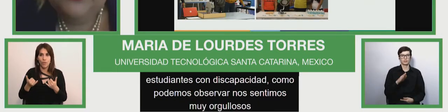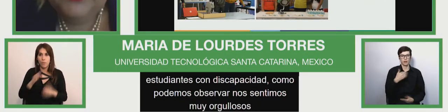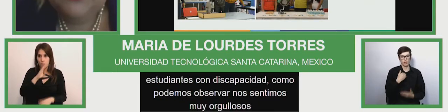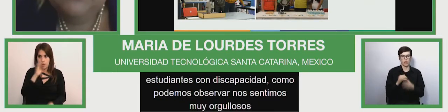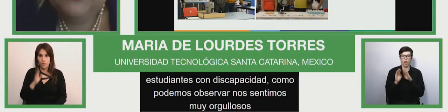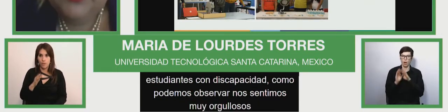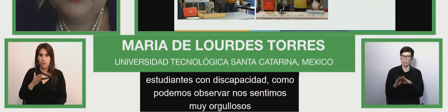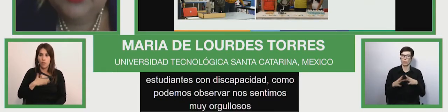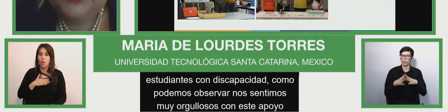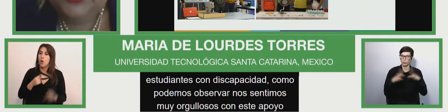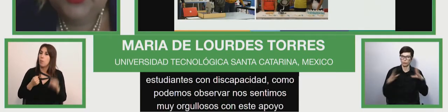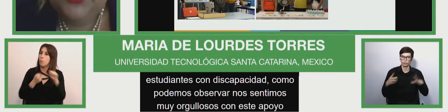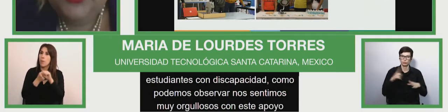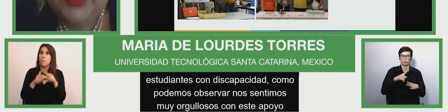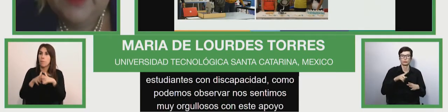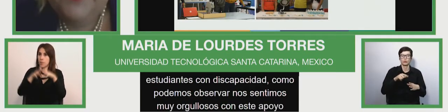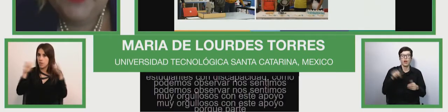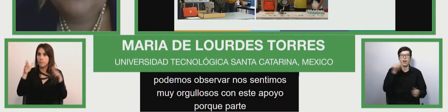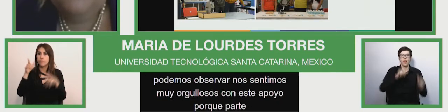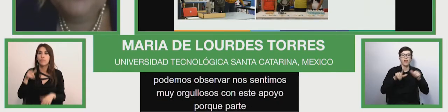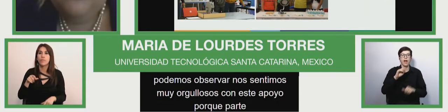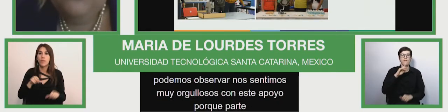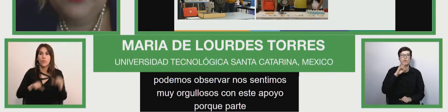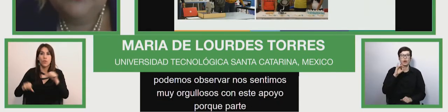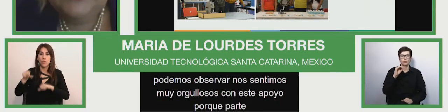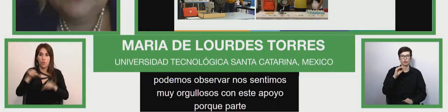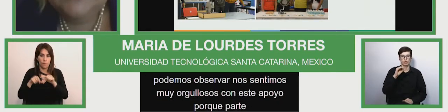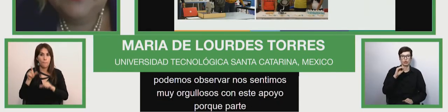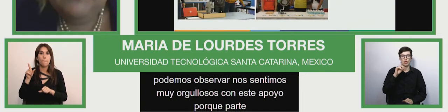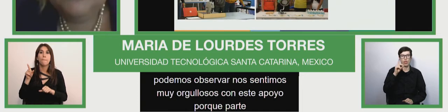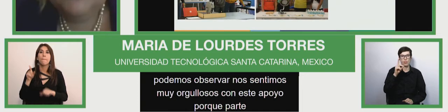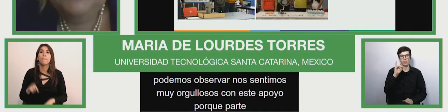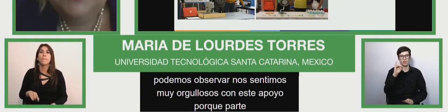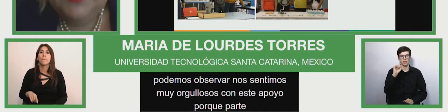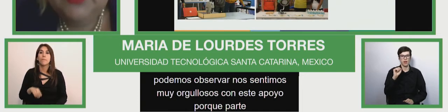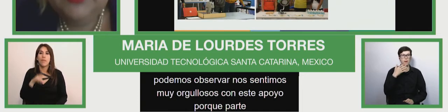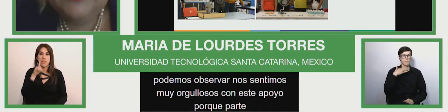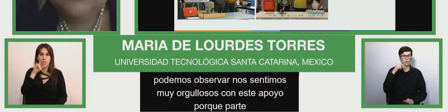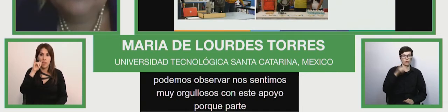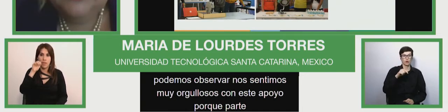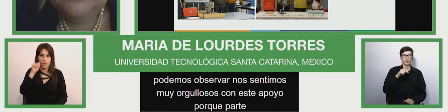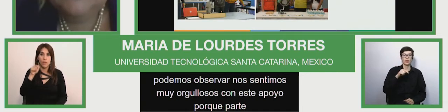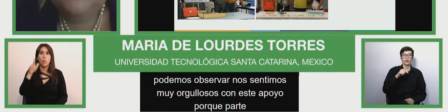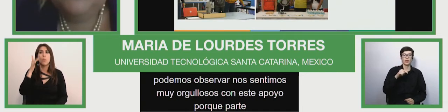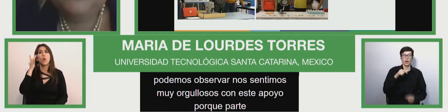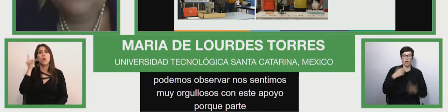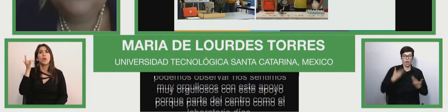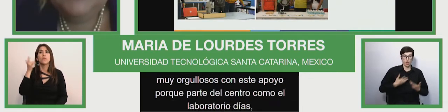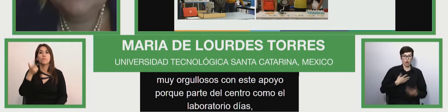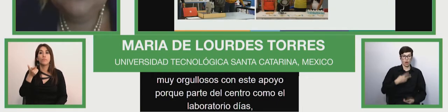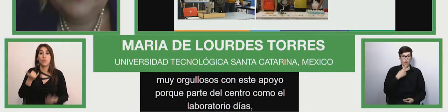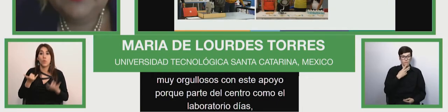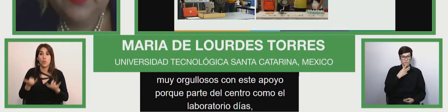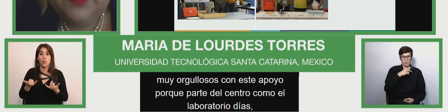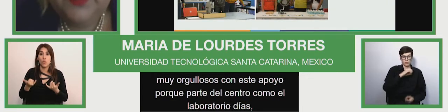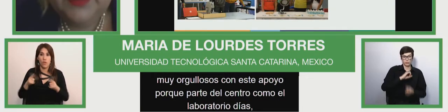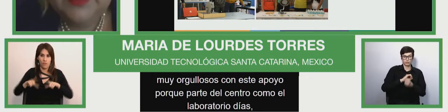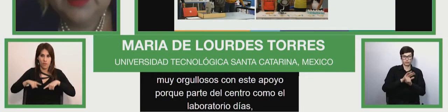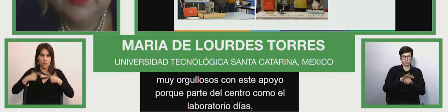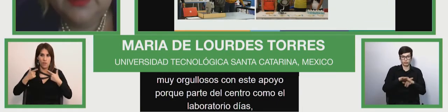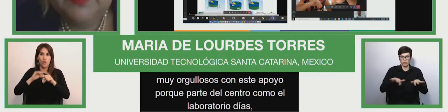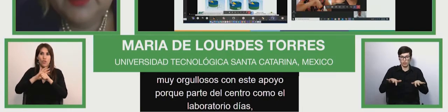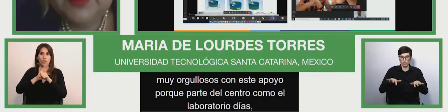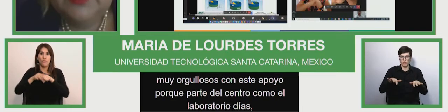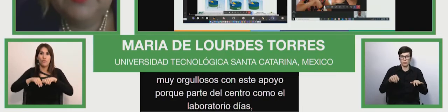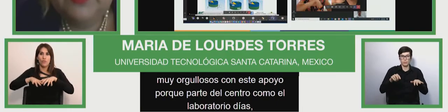del Centro Poeta como del Laboratorio Día porque aún ahorita que estamos viviendo esta contingencia por el COVID-19 si pueden poner